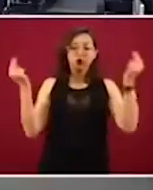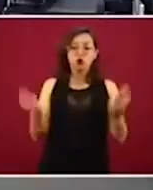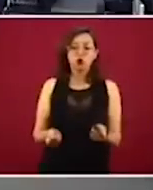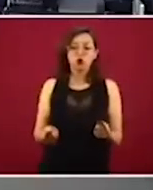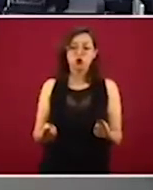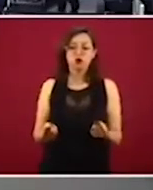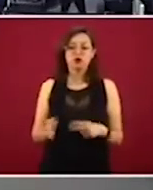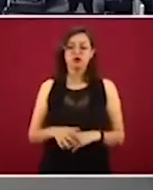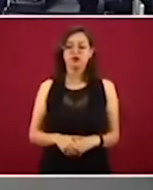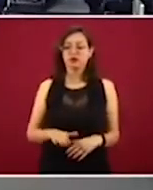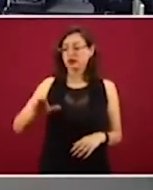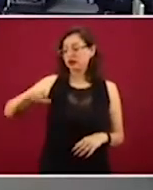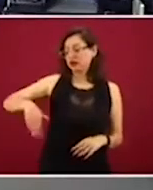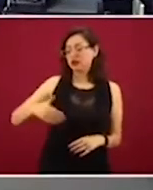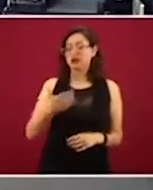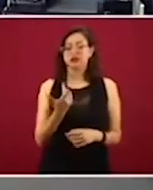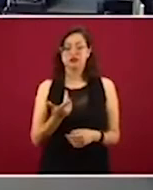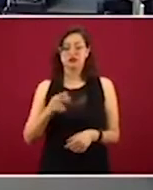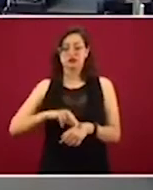acaba de decir el doctor López-Gatell.